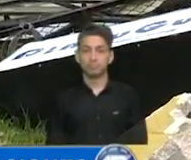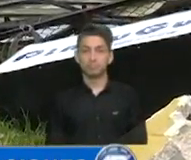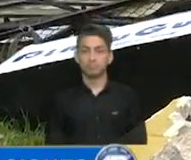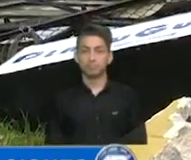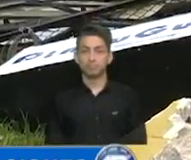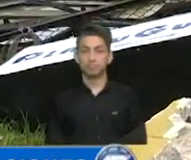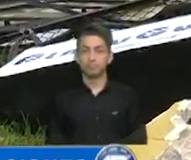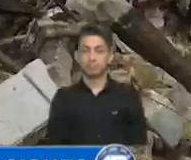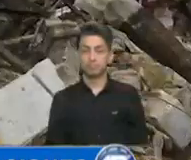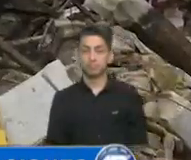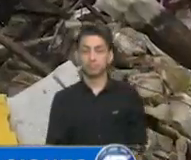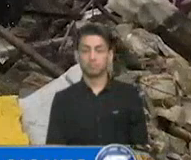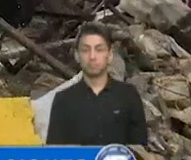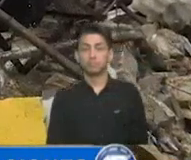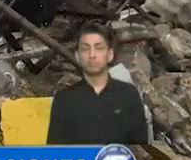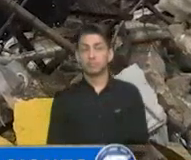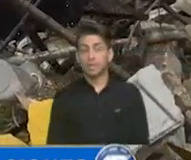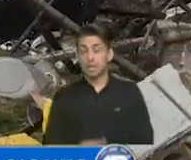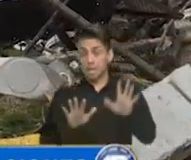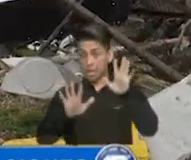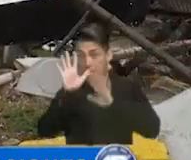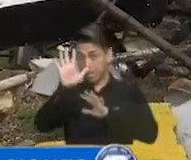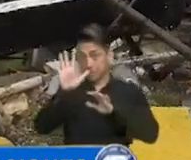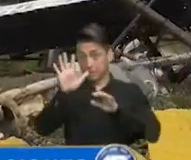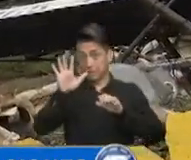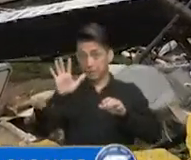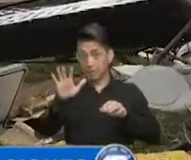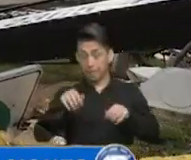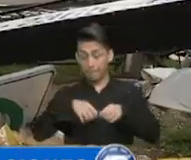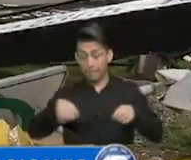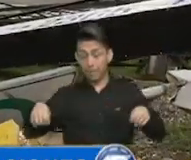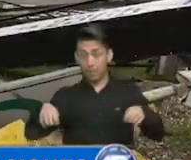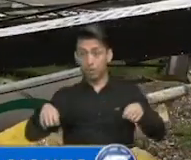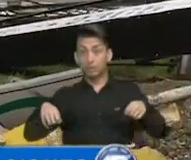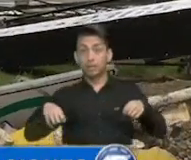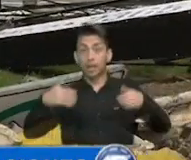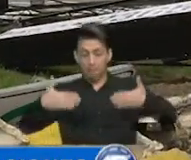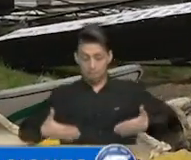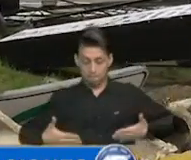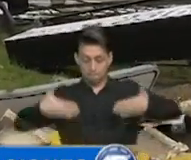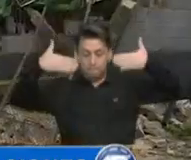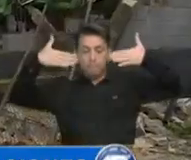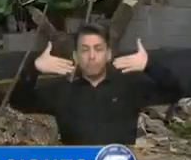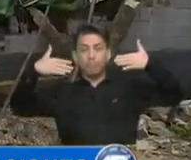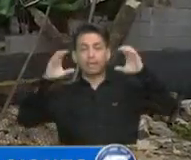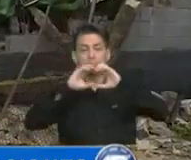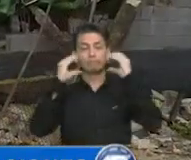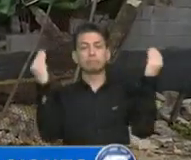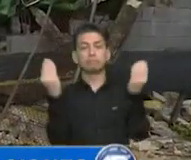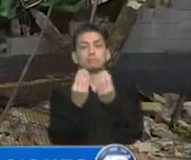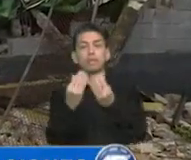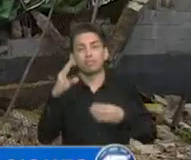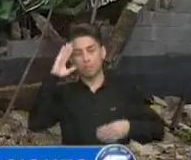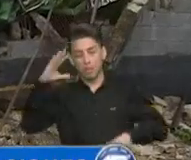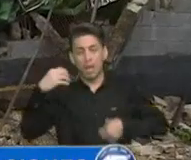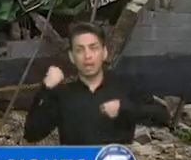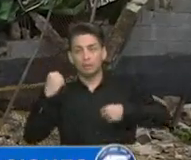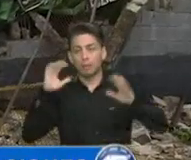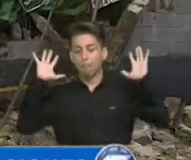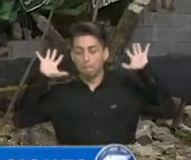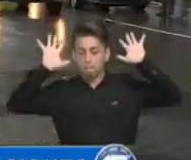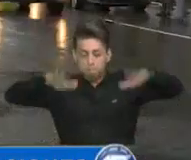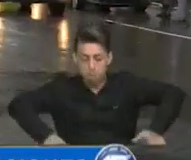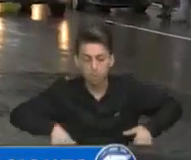15 metros de la pared del estadio del ejército se desplomó al caerle encima una gigantesca base metálica de una valla